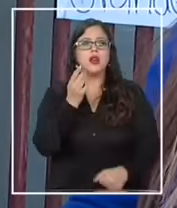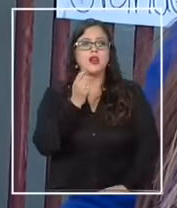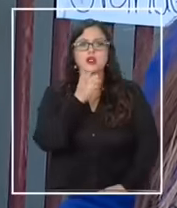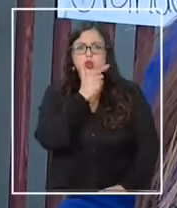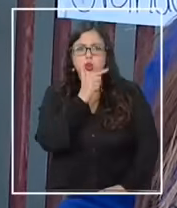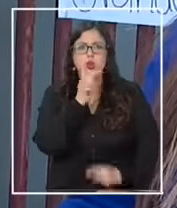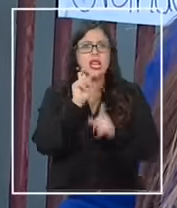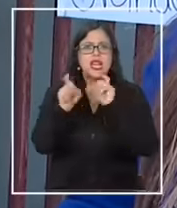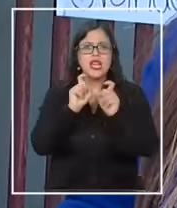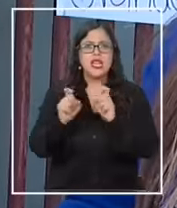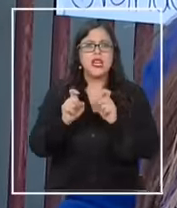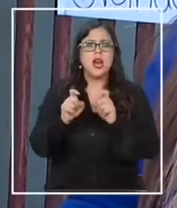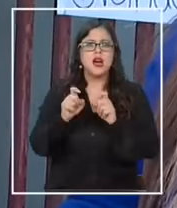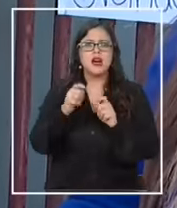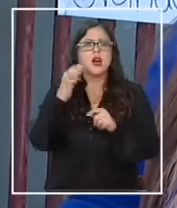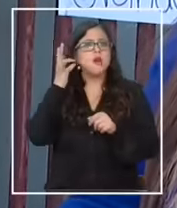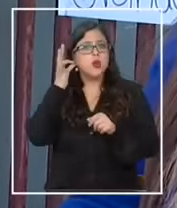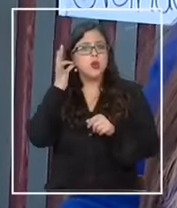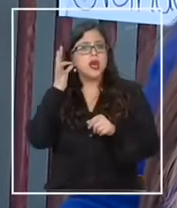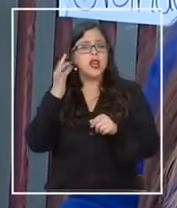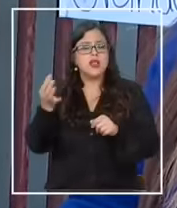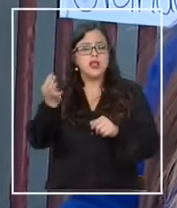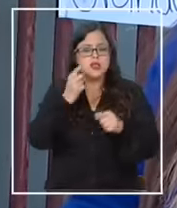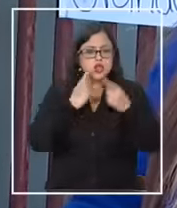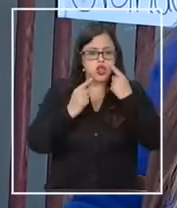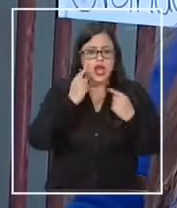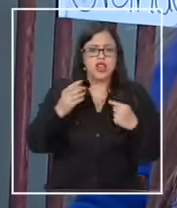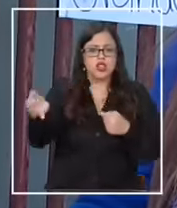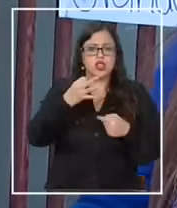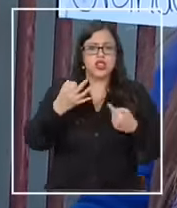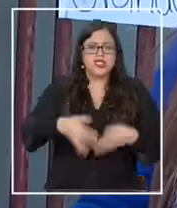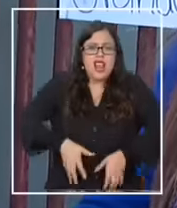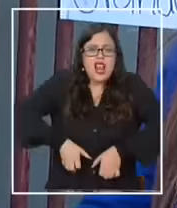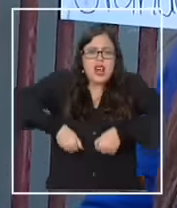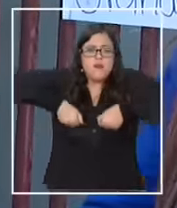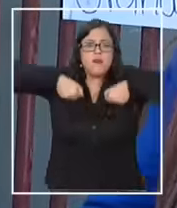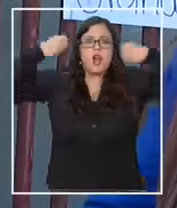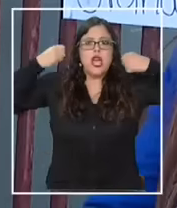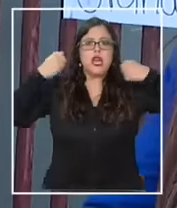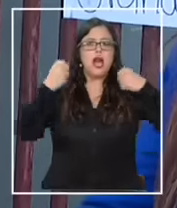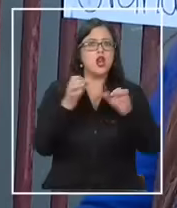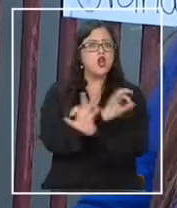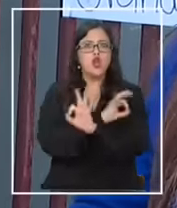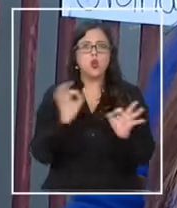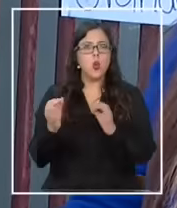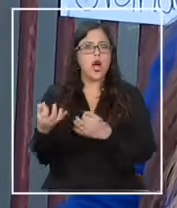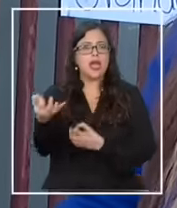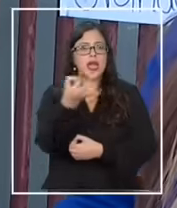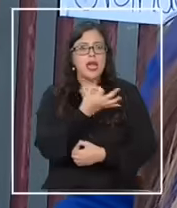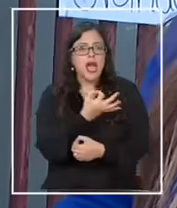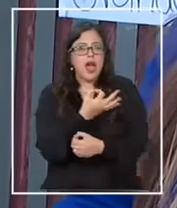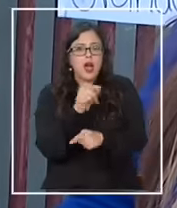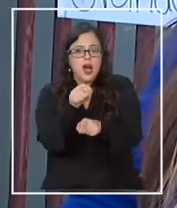donde en el comunicado que nos mandaron nunca decía se les va a levantar la polera